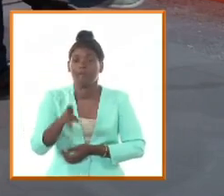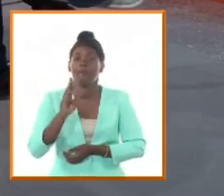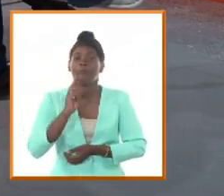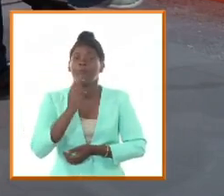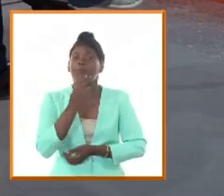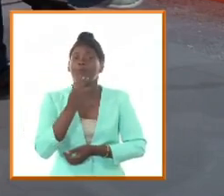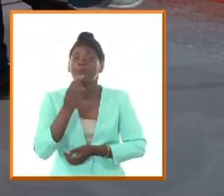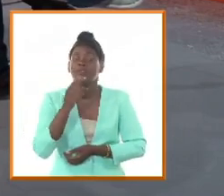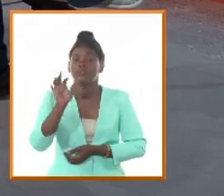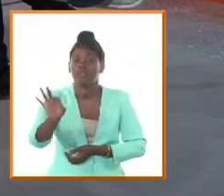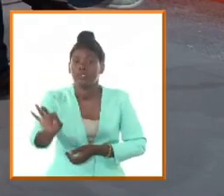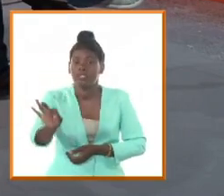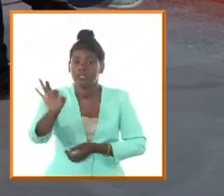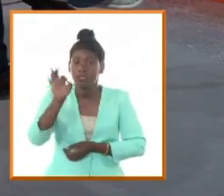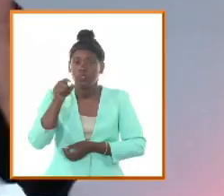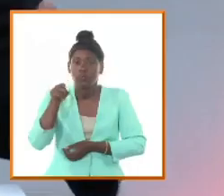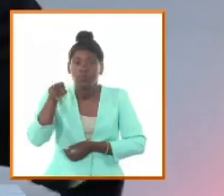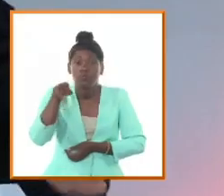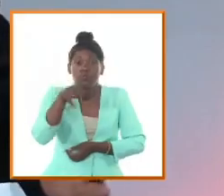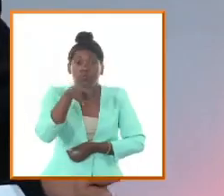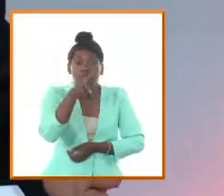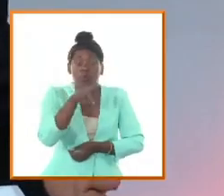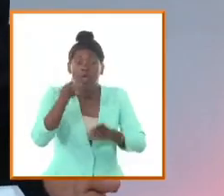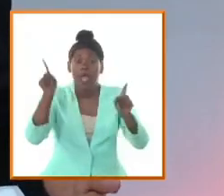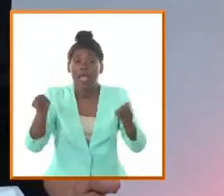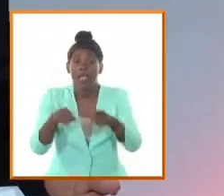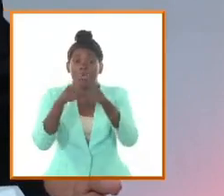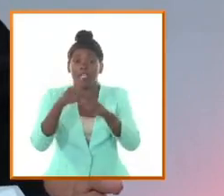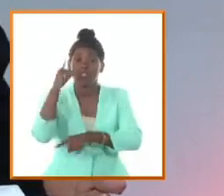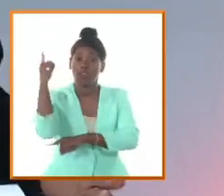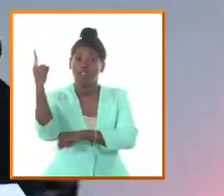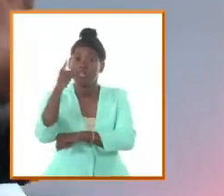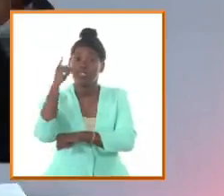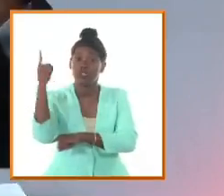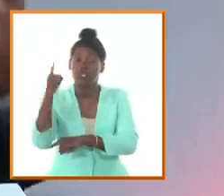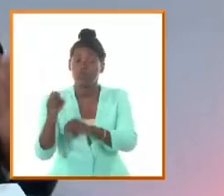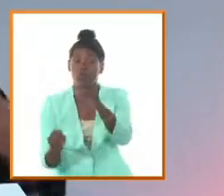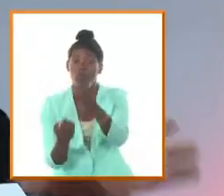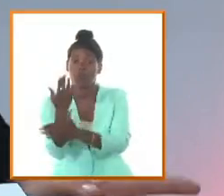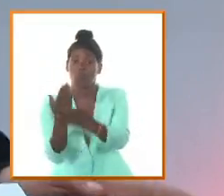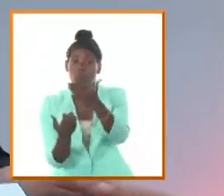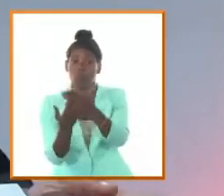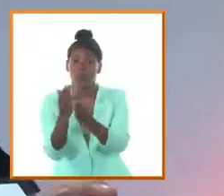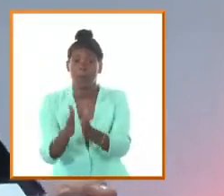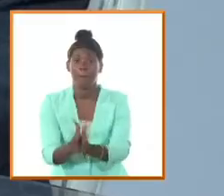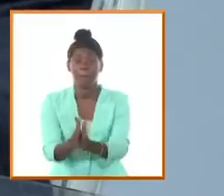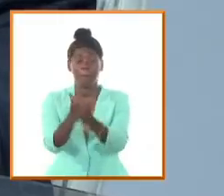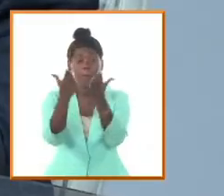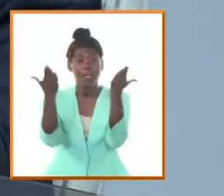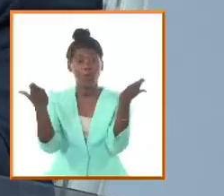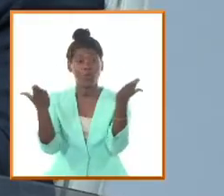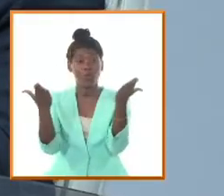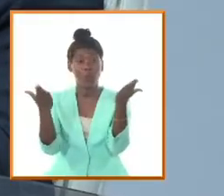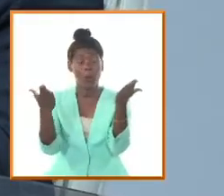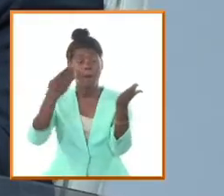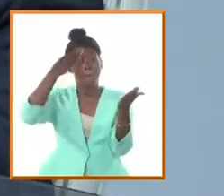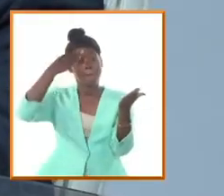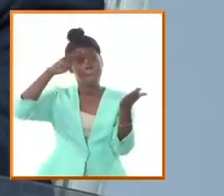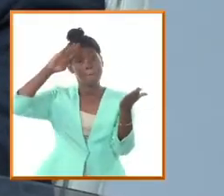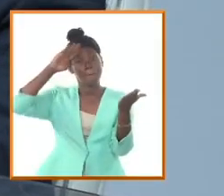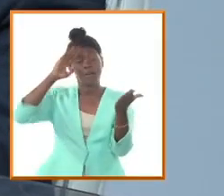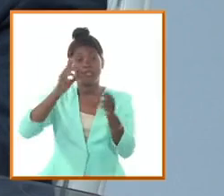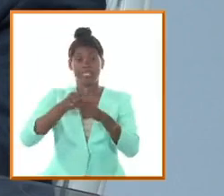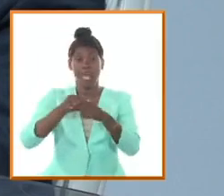de Figueredo y publicarlo en periódico Patria y llevarlo de seis estrofas a las dos que conocemos